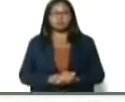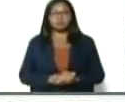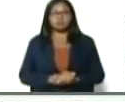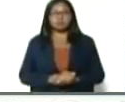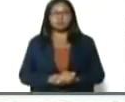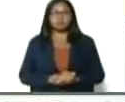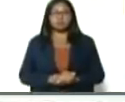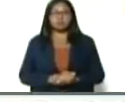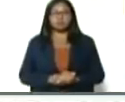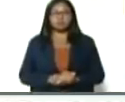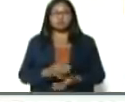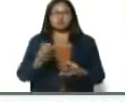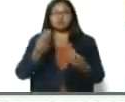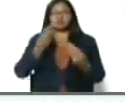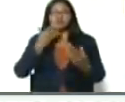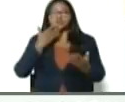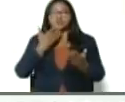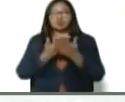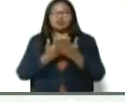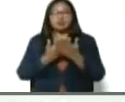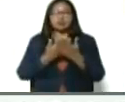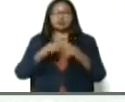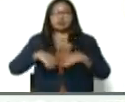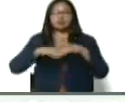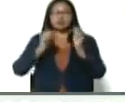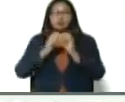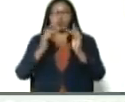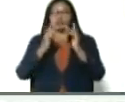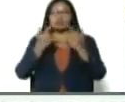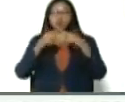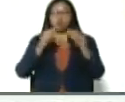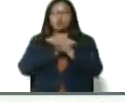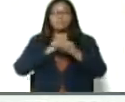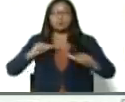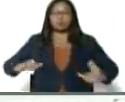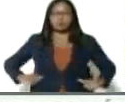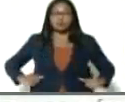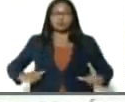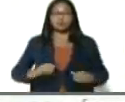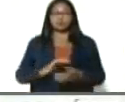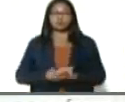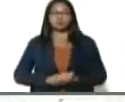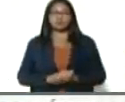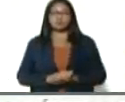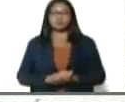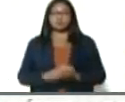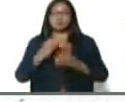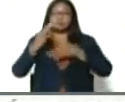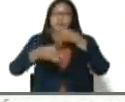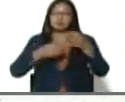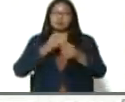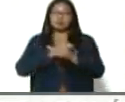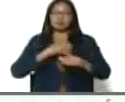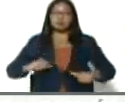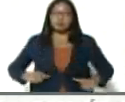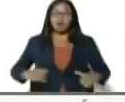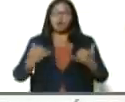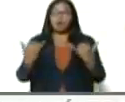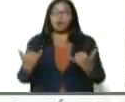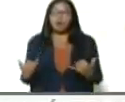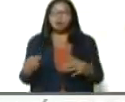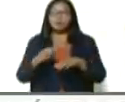Muchísimas gracias, Anzuategui, y de Anzuategui, nos vamos a portuguesa, estábamos hablando, de portuguesa, con Castro Soteldo,